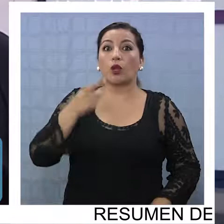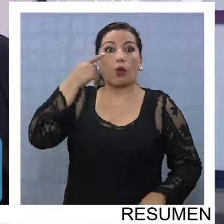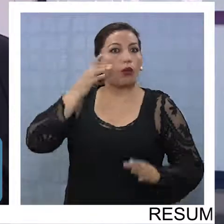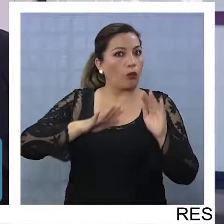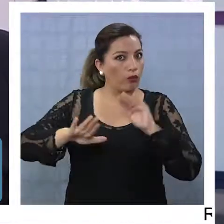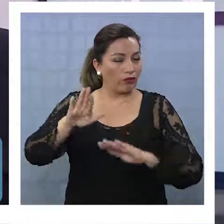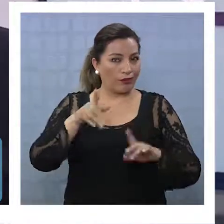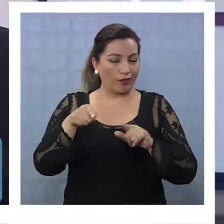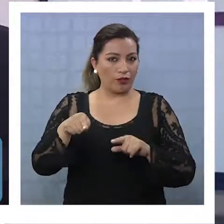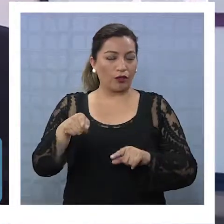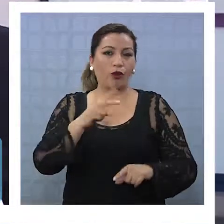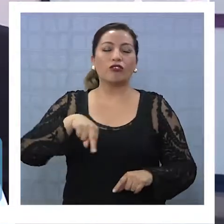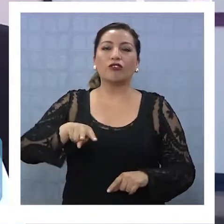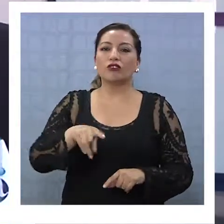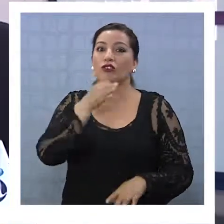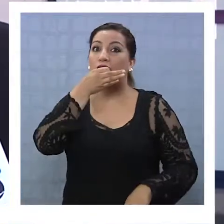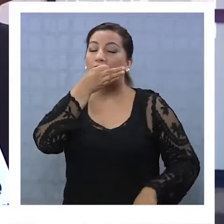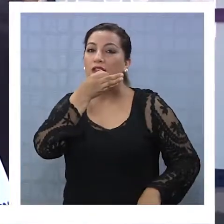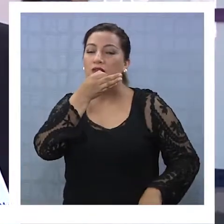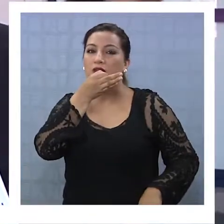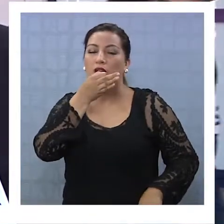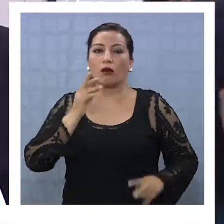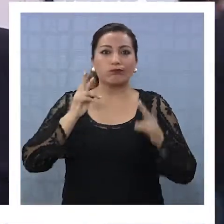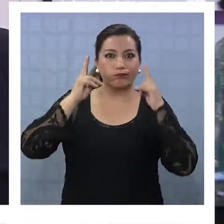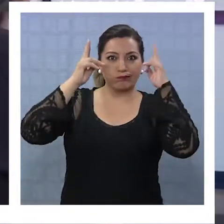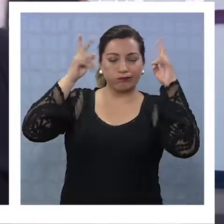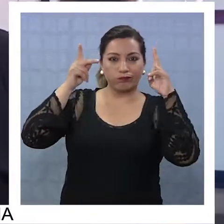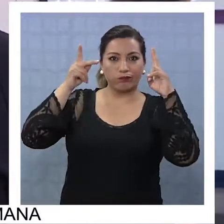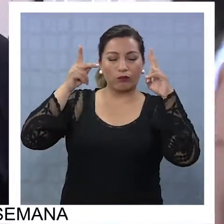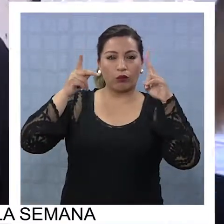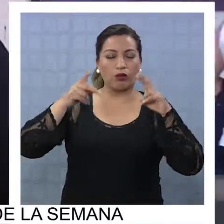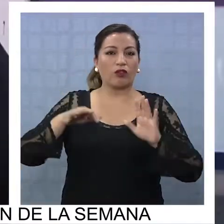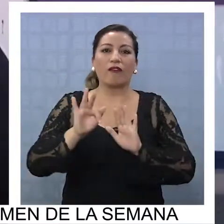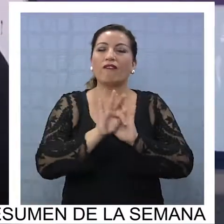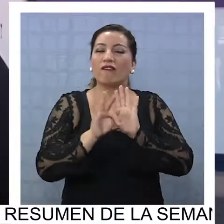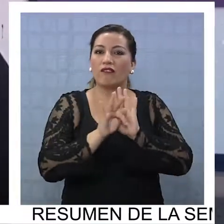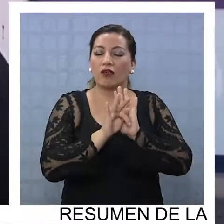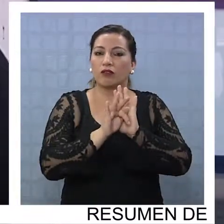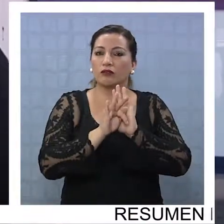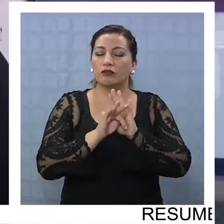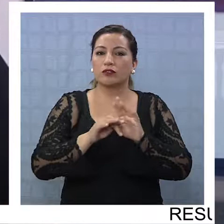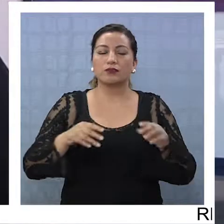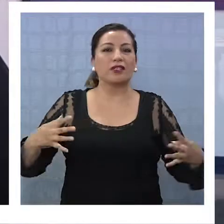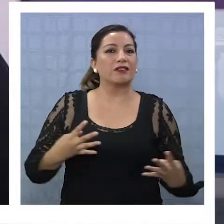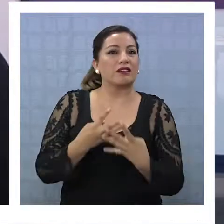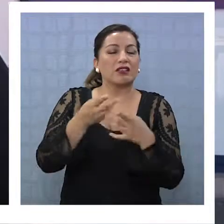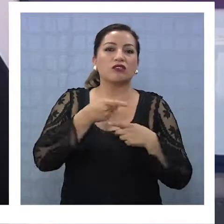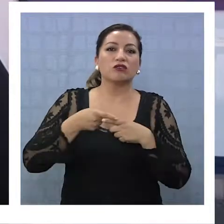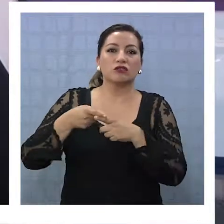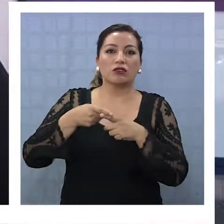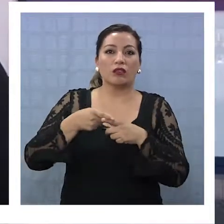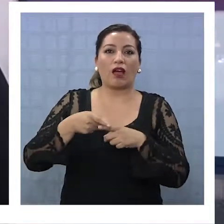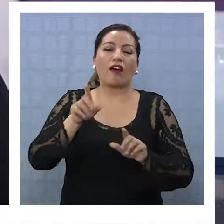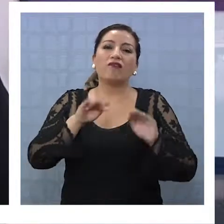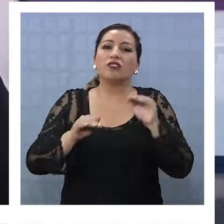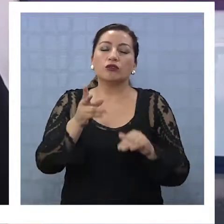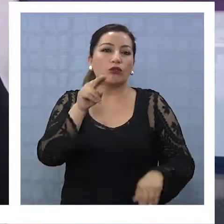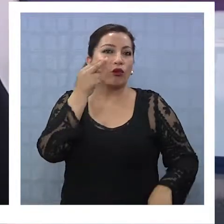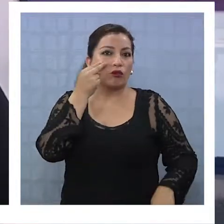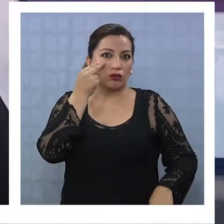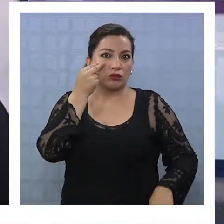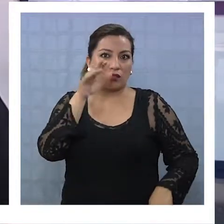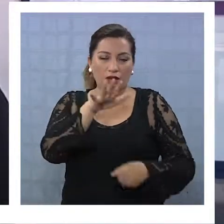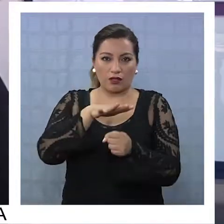por eso es que hay que tener cuidado cuando se habla de lo que pasa o cuando se publican cosas en redes sociales, porque la gente que habla de lleno